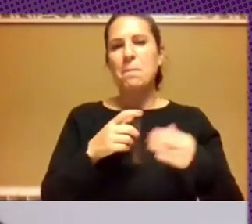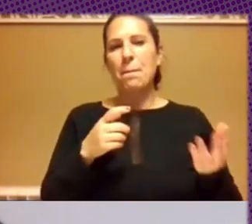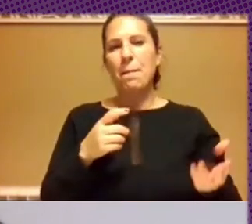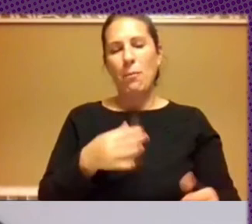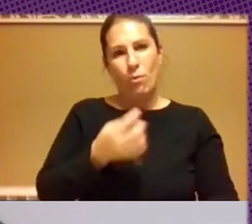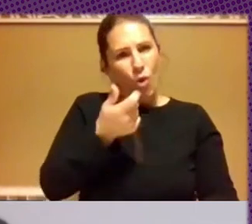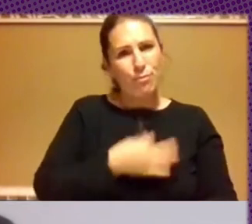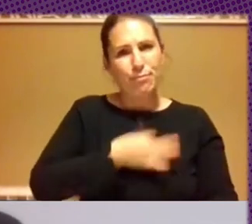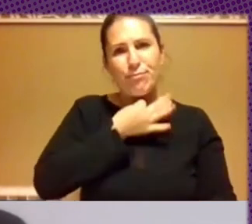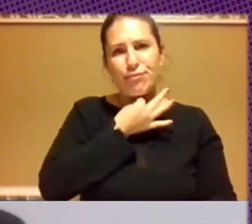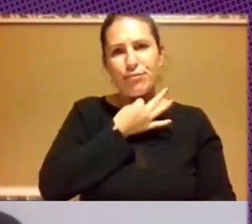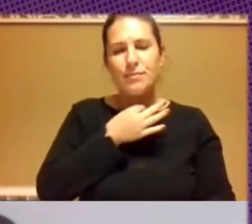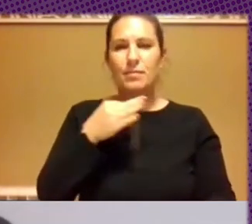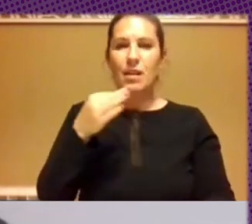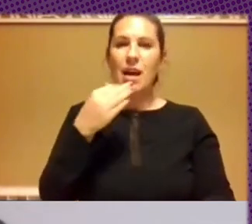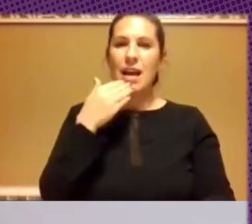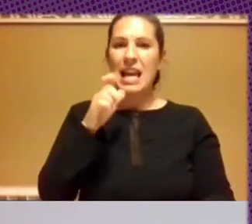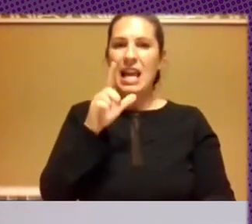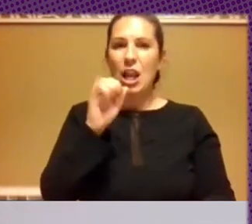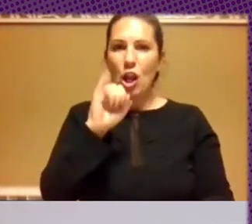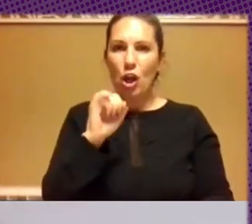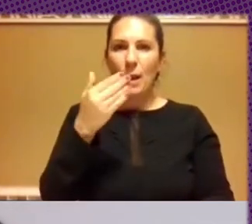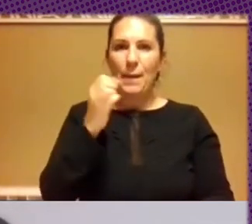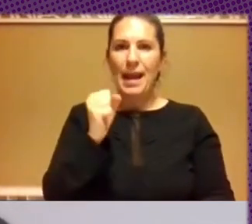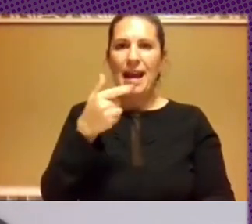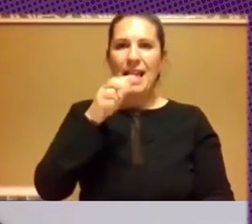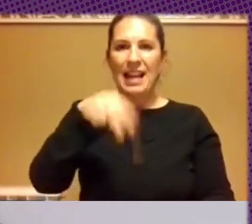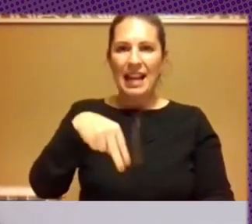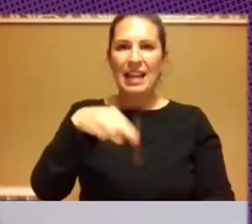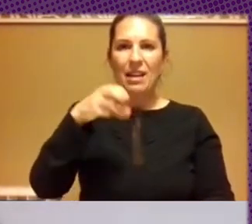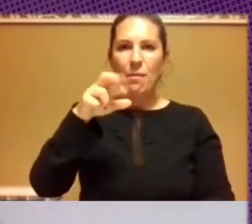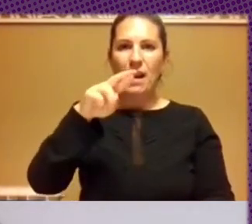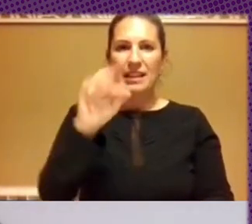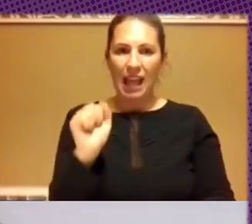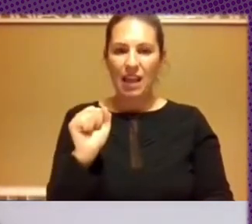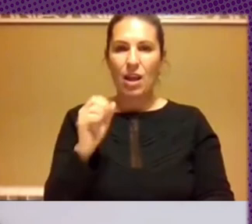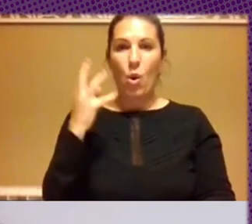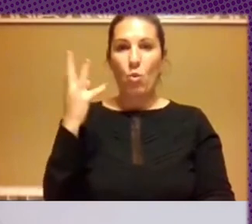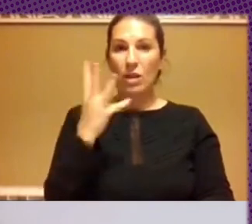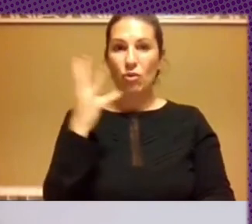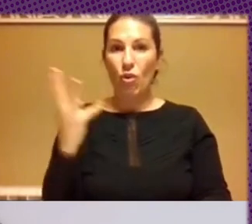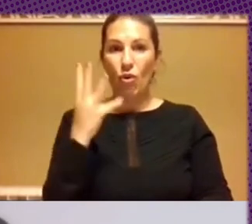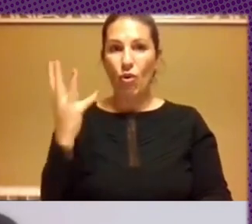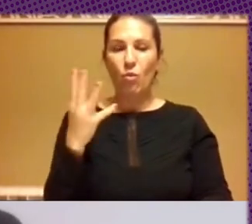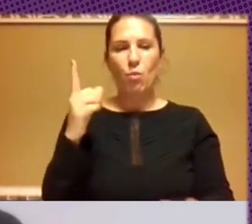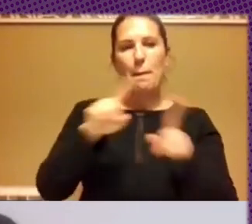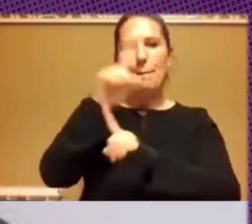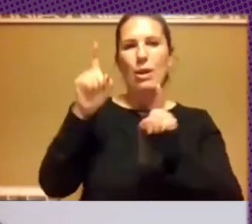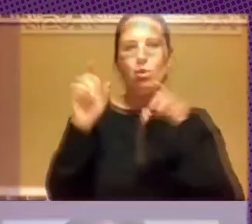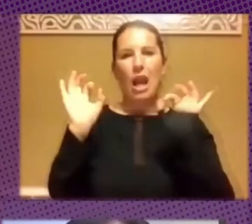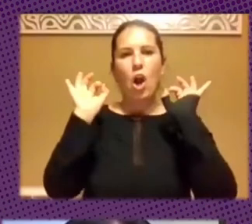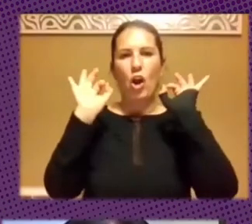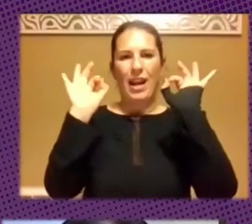a Eloy a Bea a Glenn y a Marta a ellos cuatro una pregunta concreta